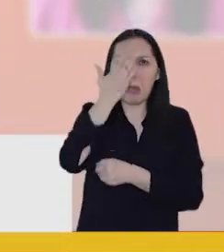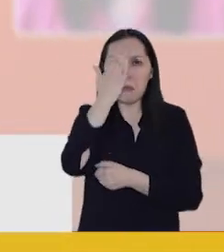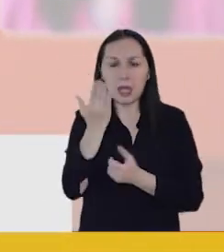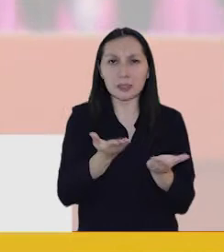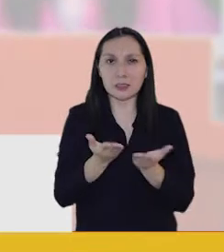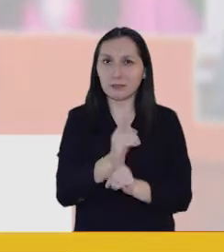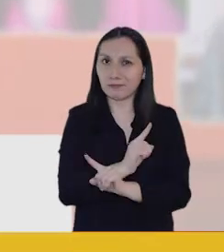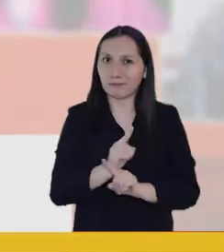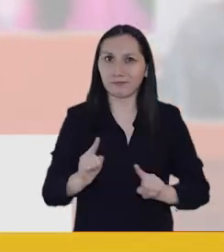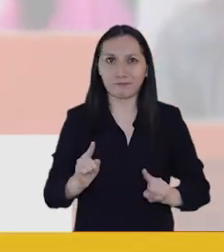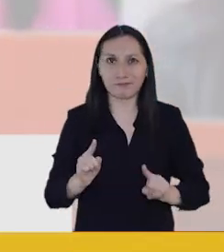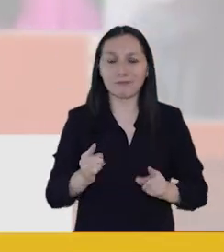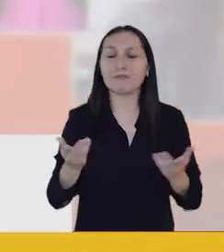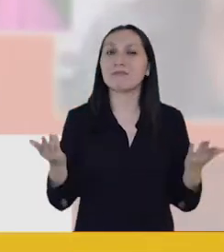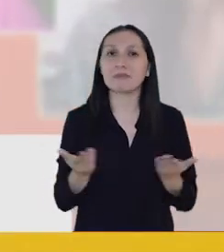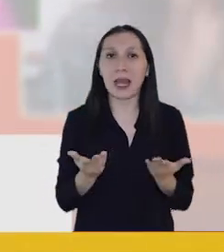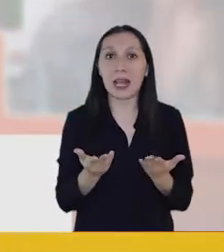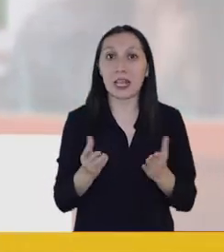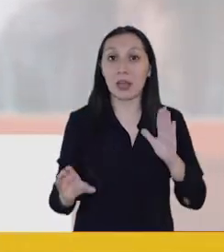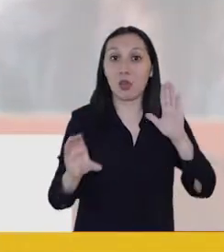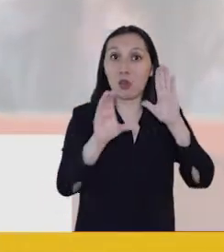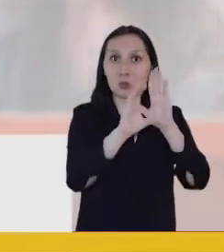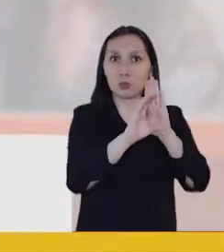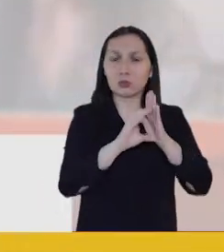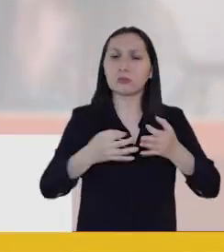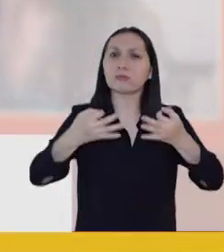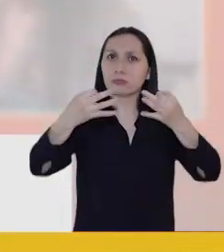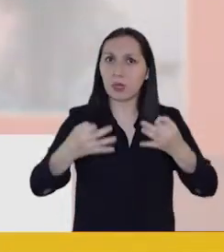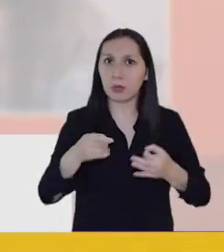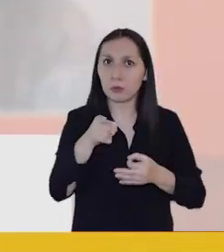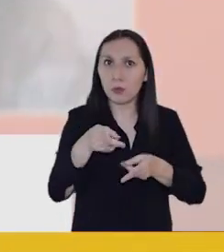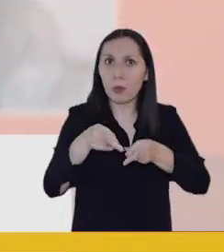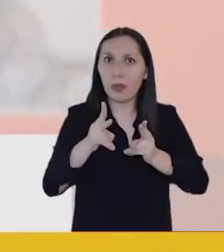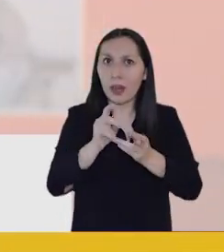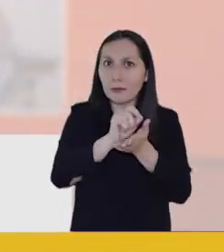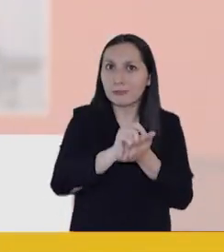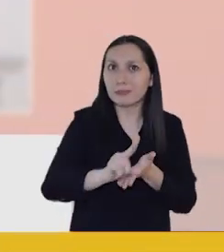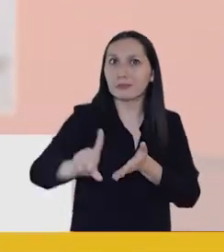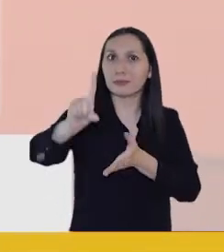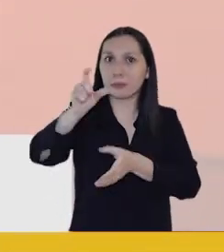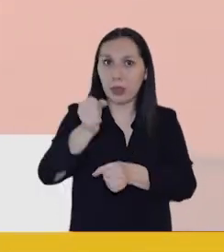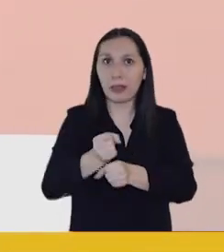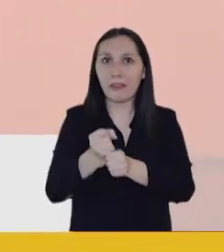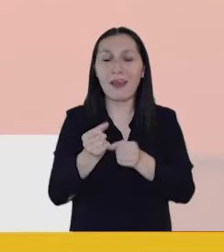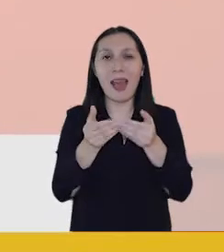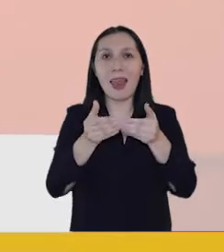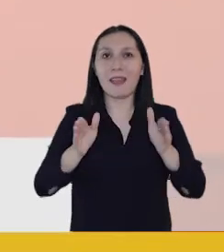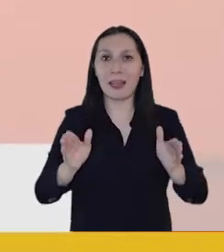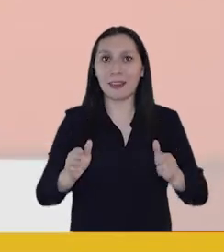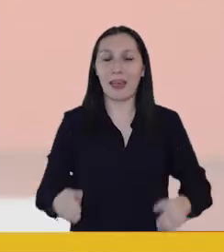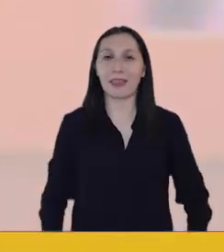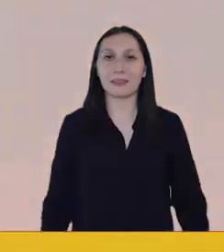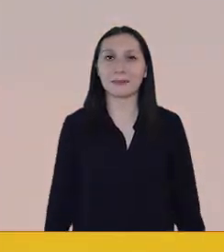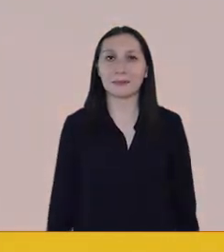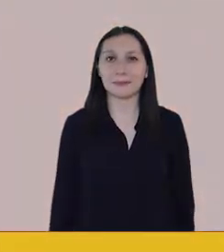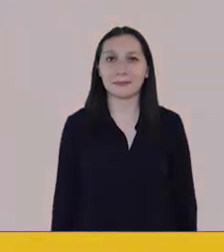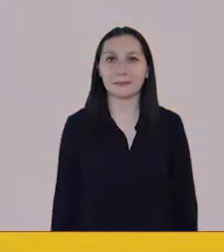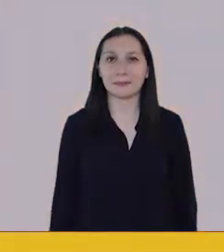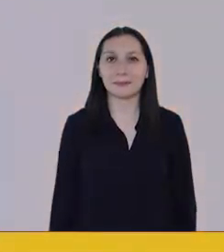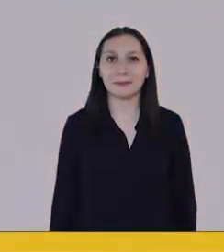obliguen a un mal servicio. Para que la constitución garantice tu derecho a emprender y a trabajar en libertad.